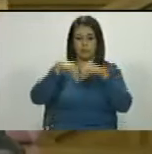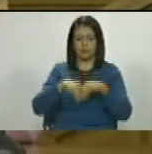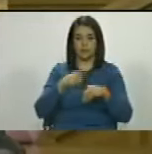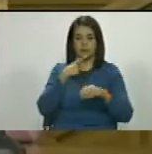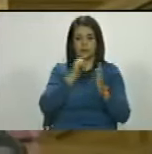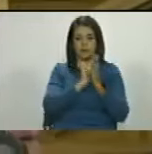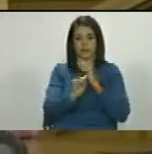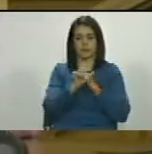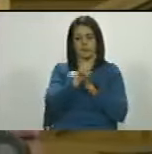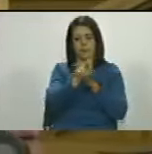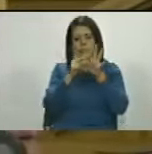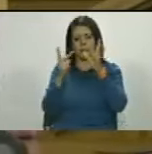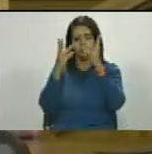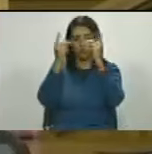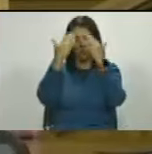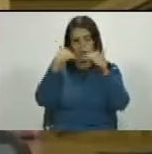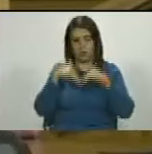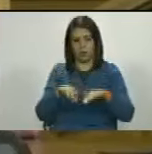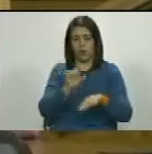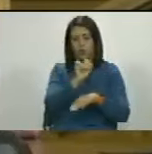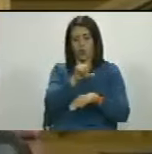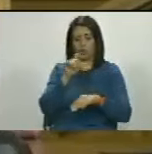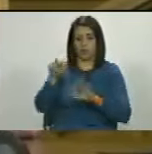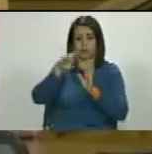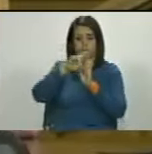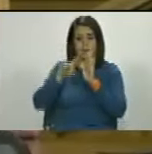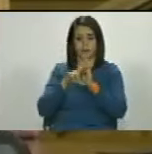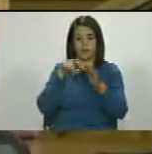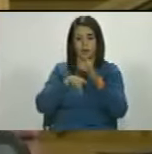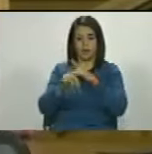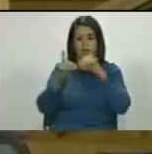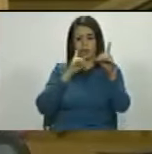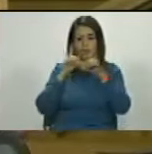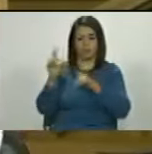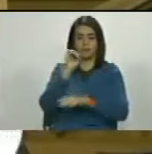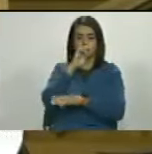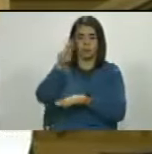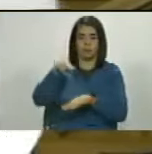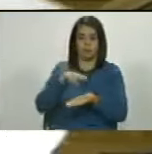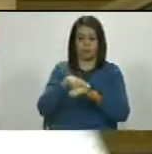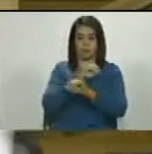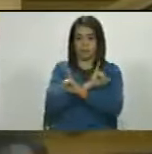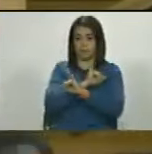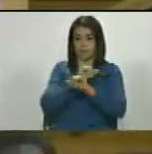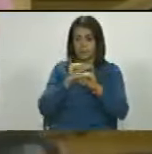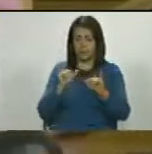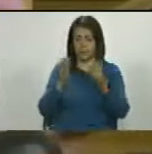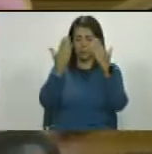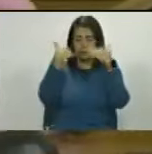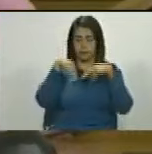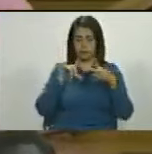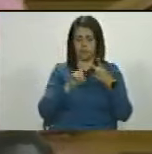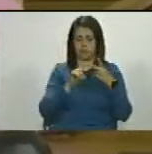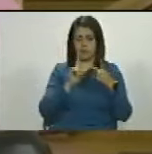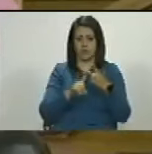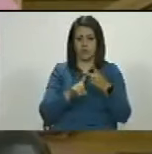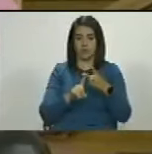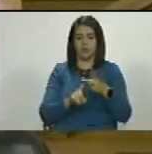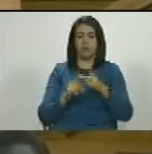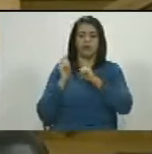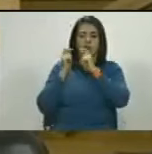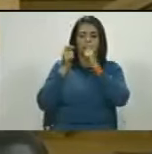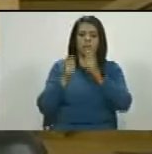artículo 27 numeral 11 del reglamento interior y de debates de la asamblea nacional punto número 2